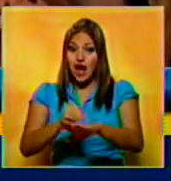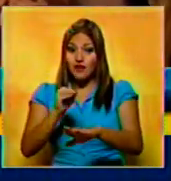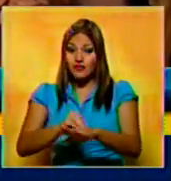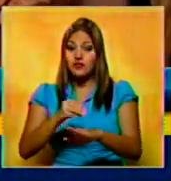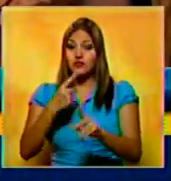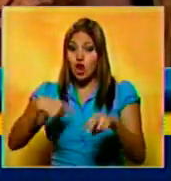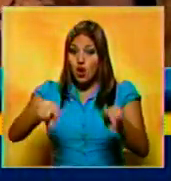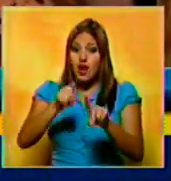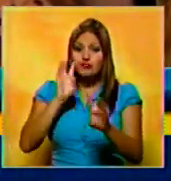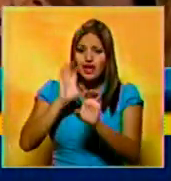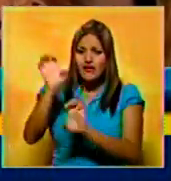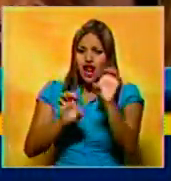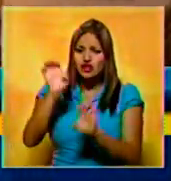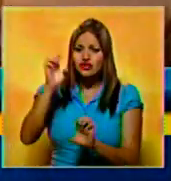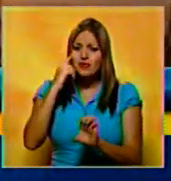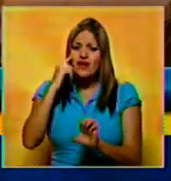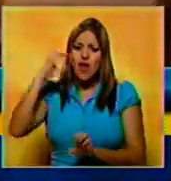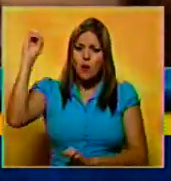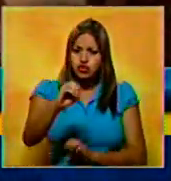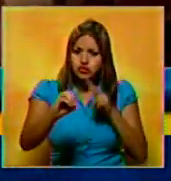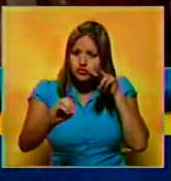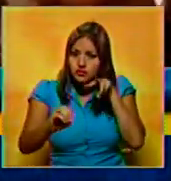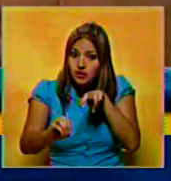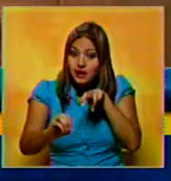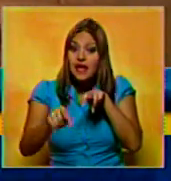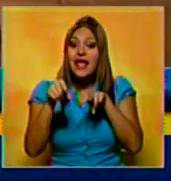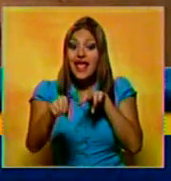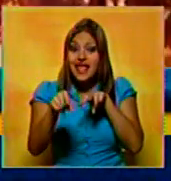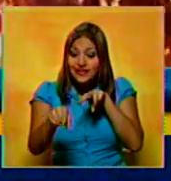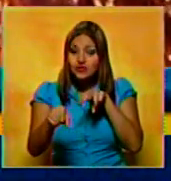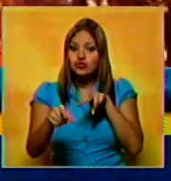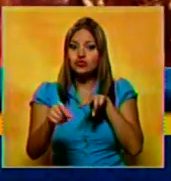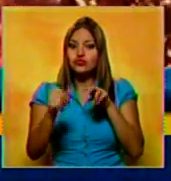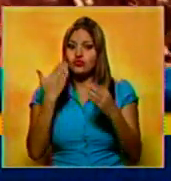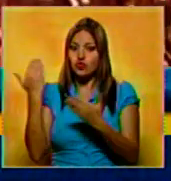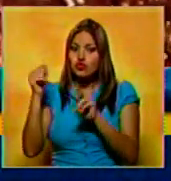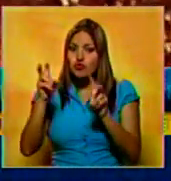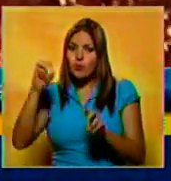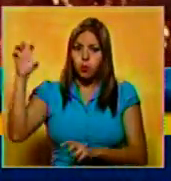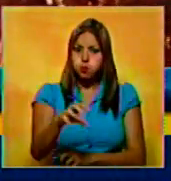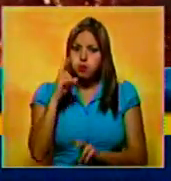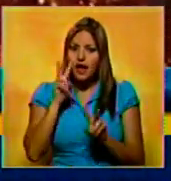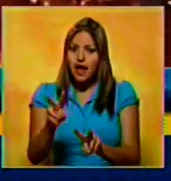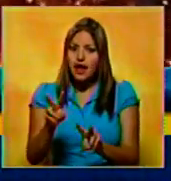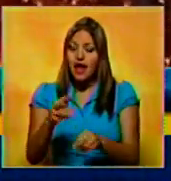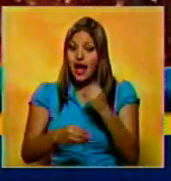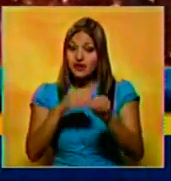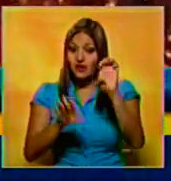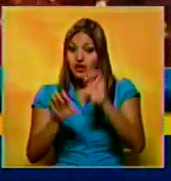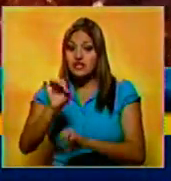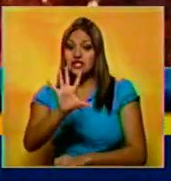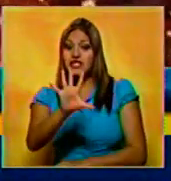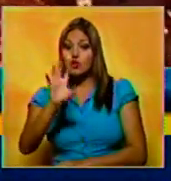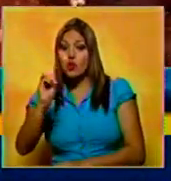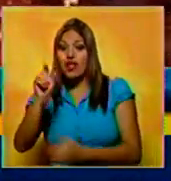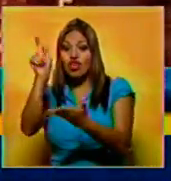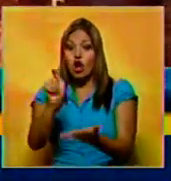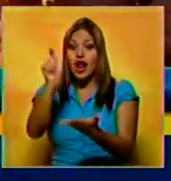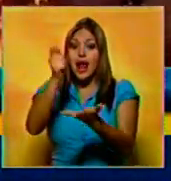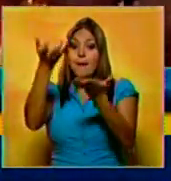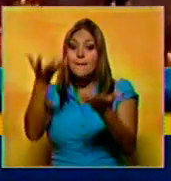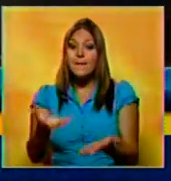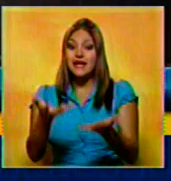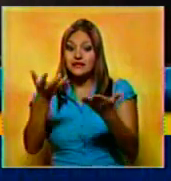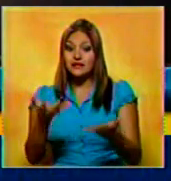en la zona para estudiar los restos del meteorito, bautizado como el bólido de Chelyanvinsk, que tenía cerca de 50 toneladas de peso.